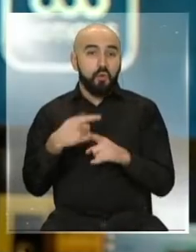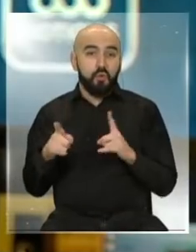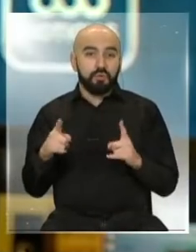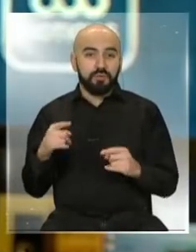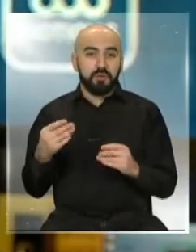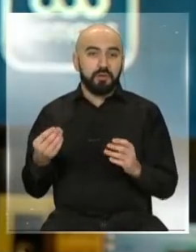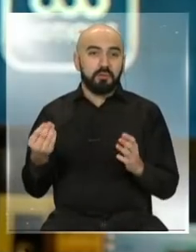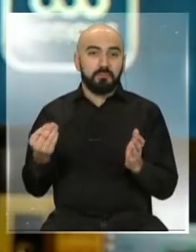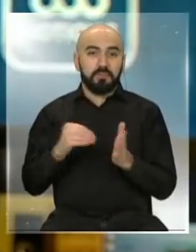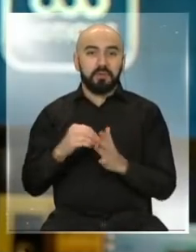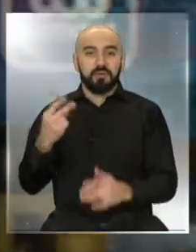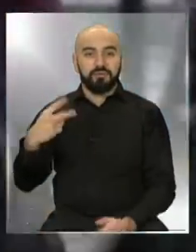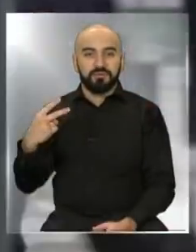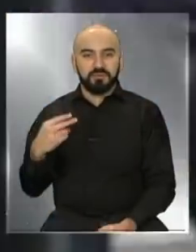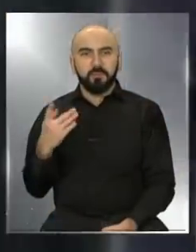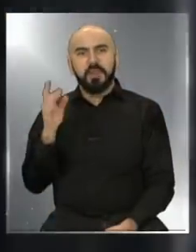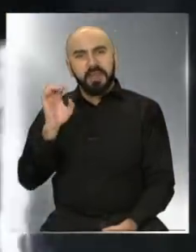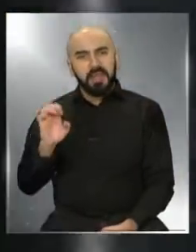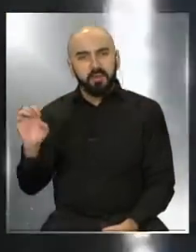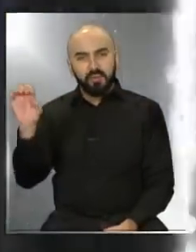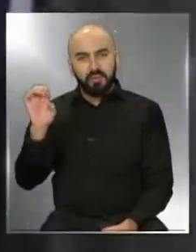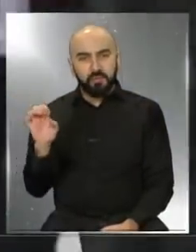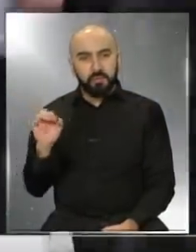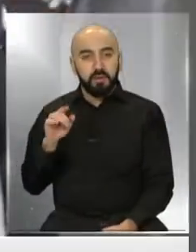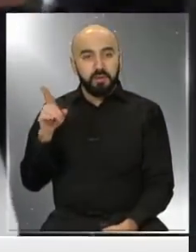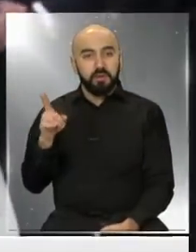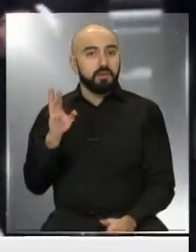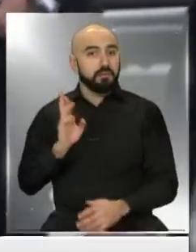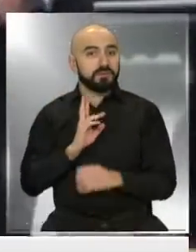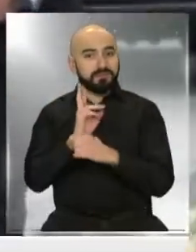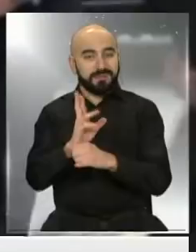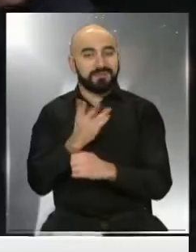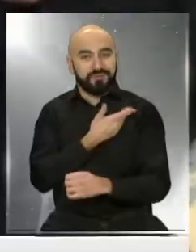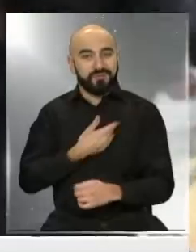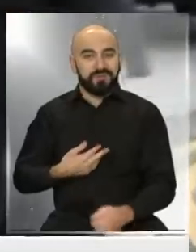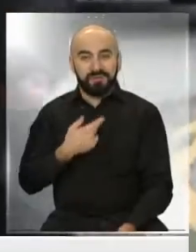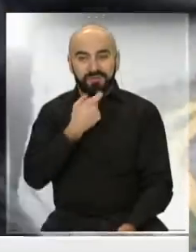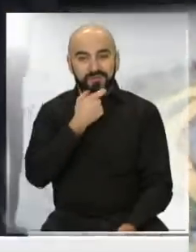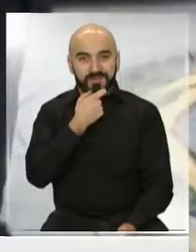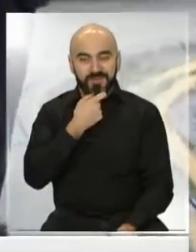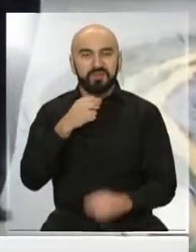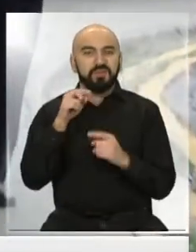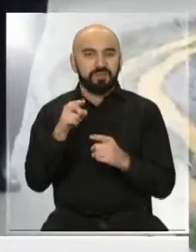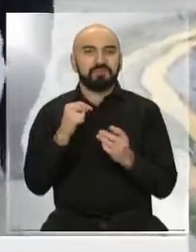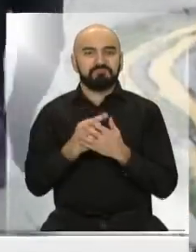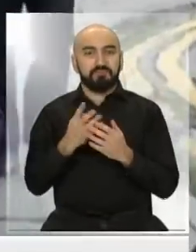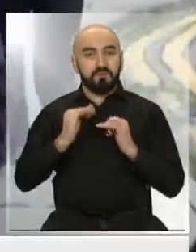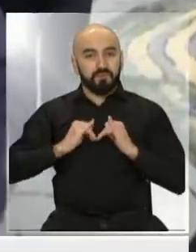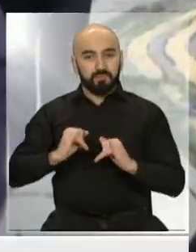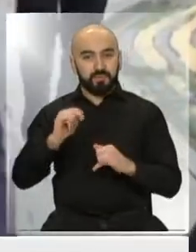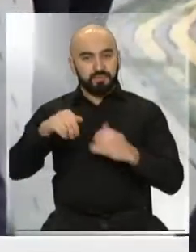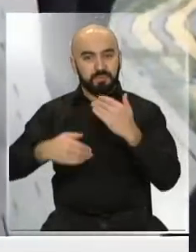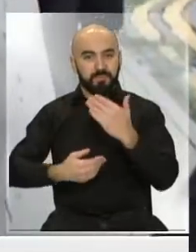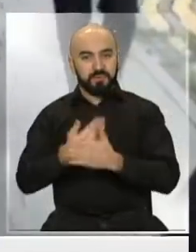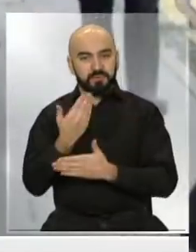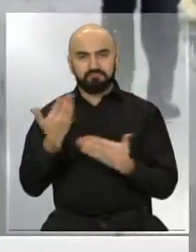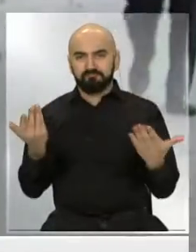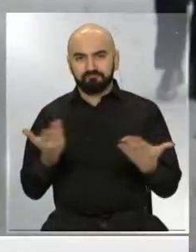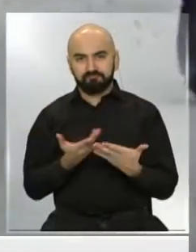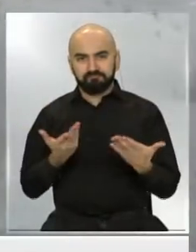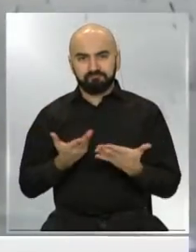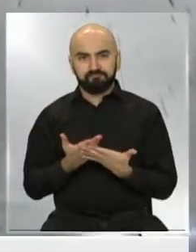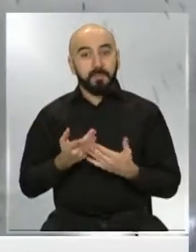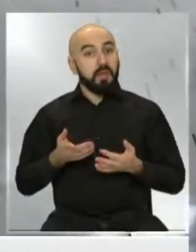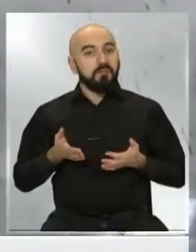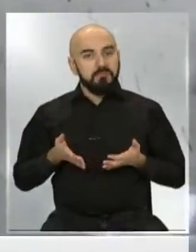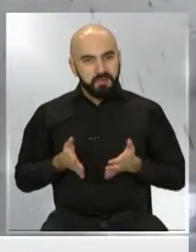nos llevan a Europa. El portavoz del gobierno británico ha hablado y vio un importante anuncio esta mañana, que nació el